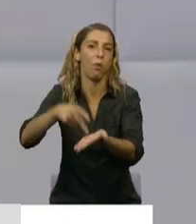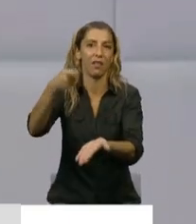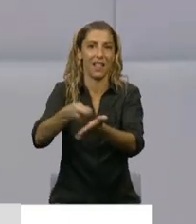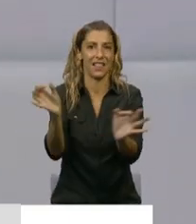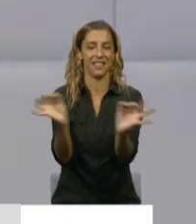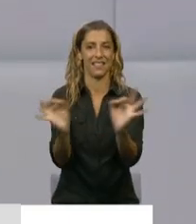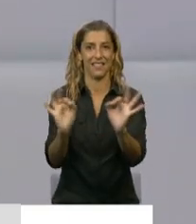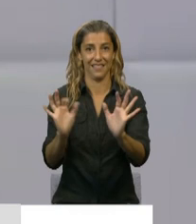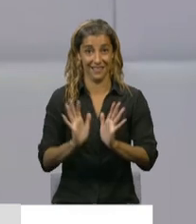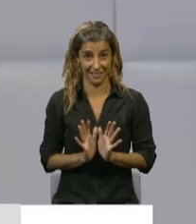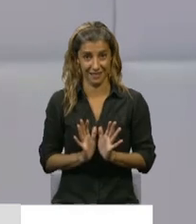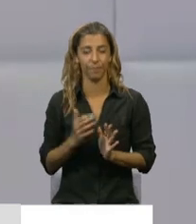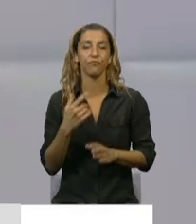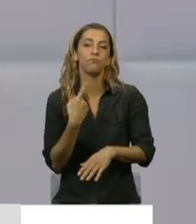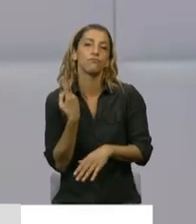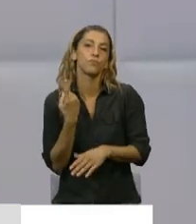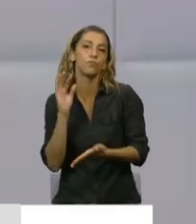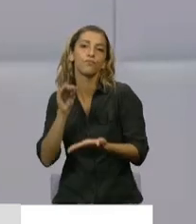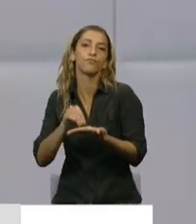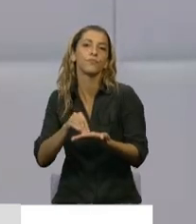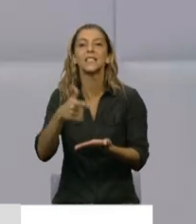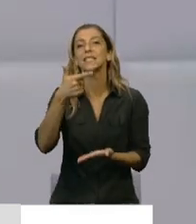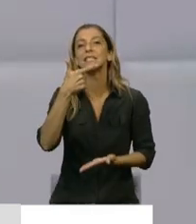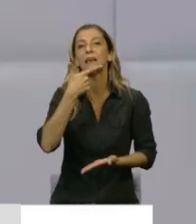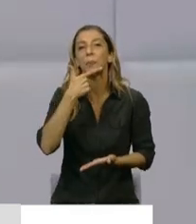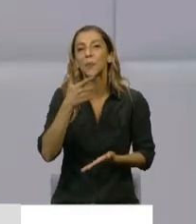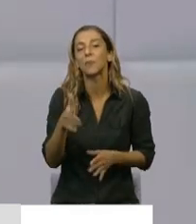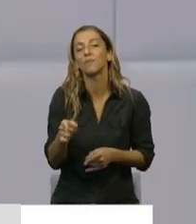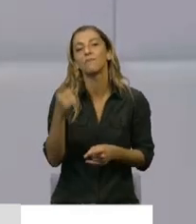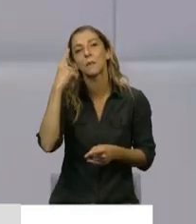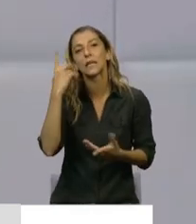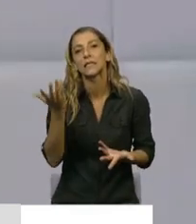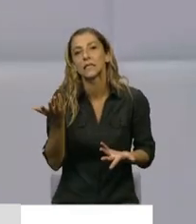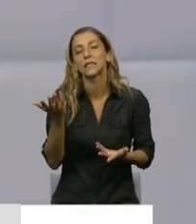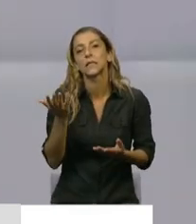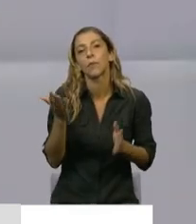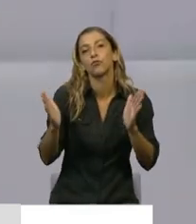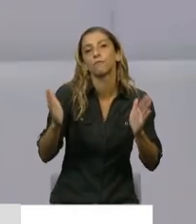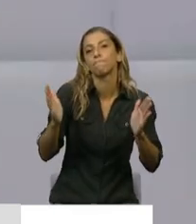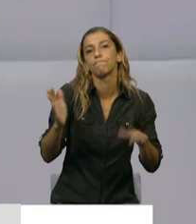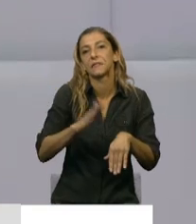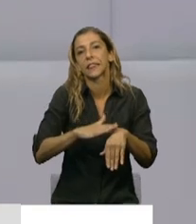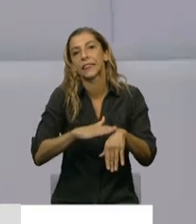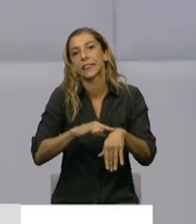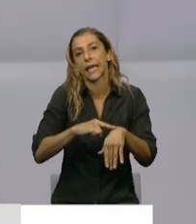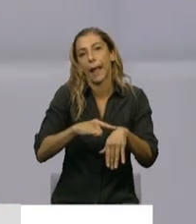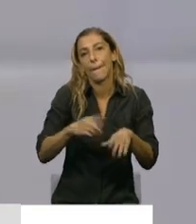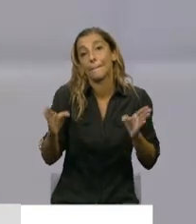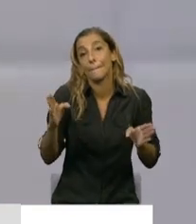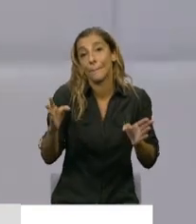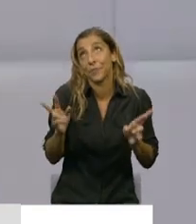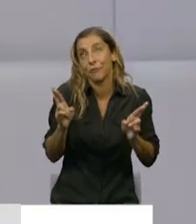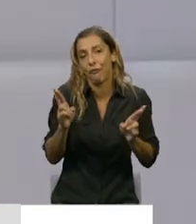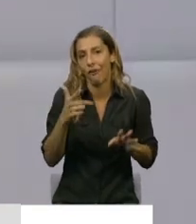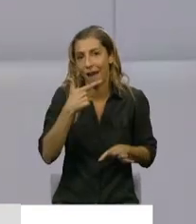ponemos septiembre de alguna manera también estamos teniendo un poquito de expectativa positiva de que